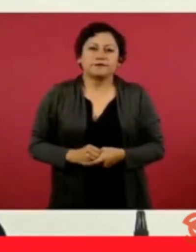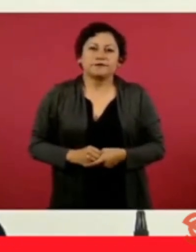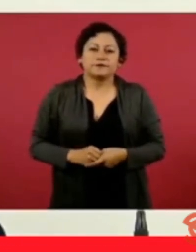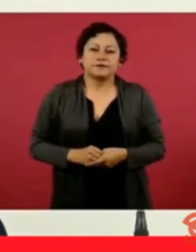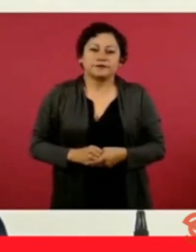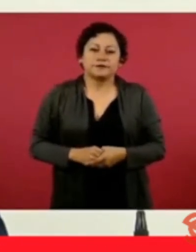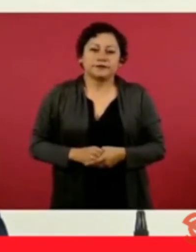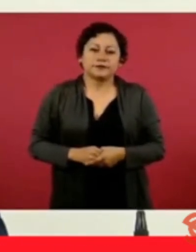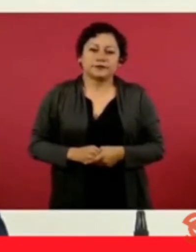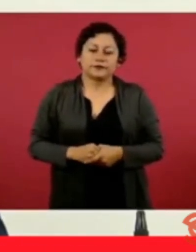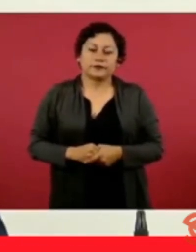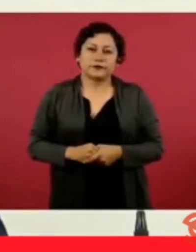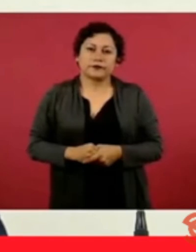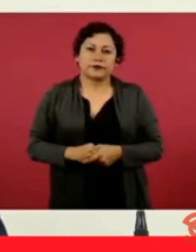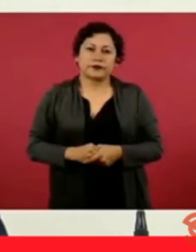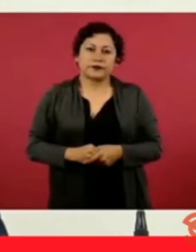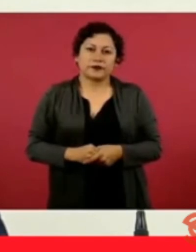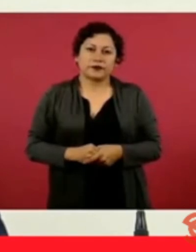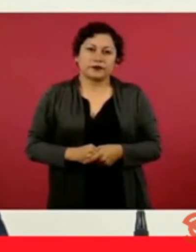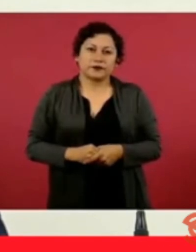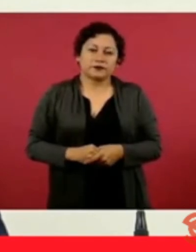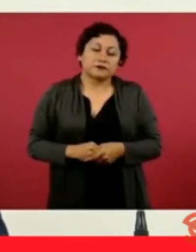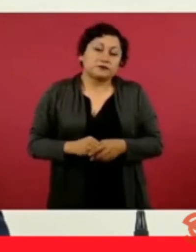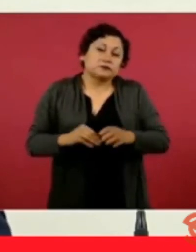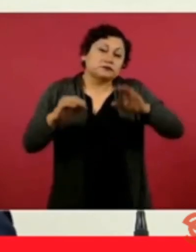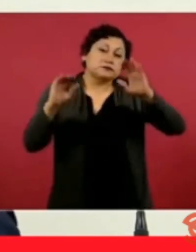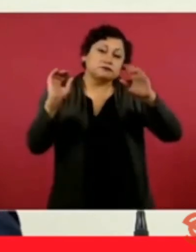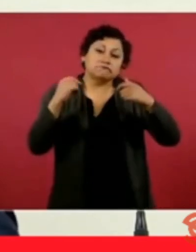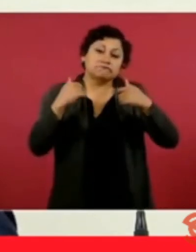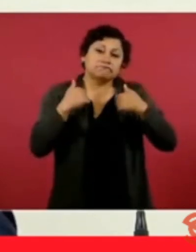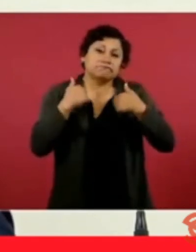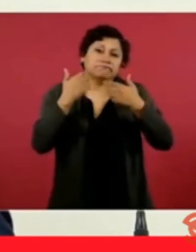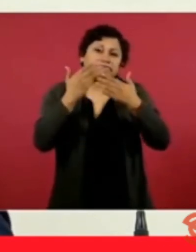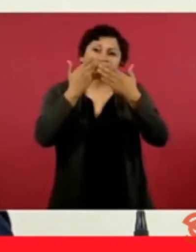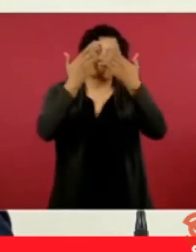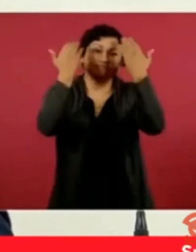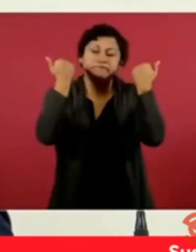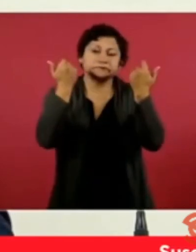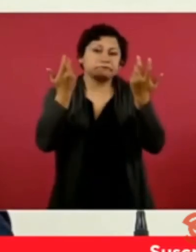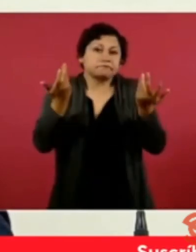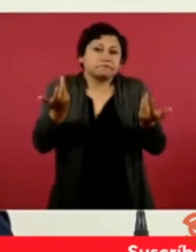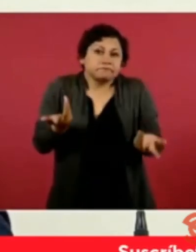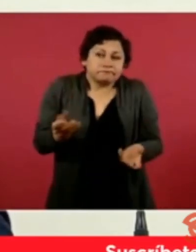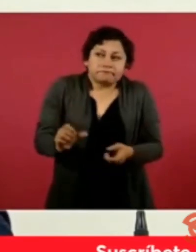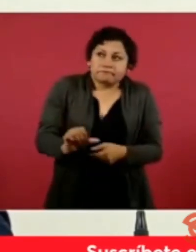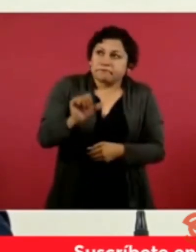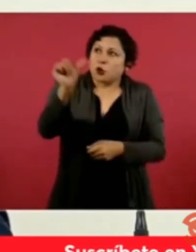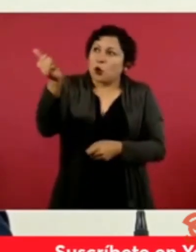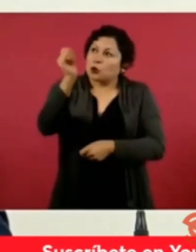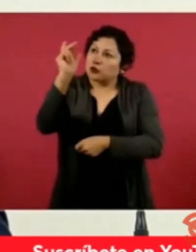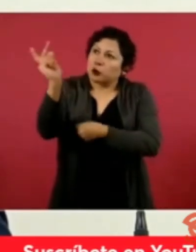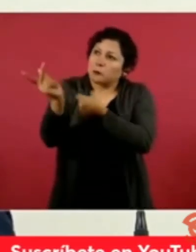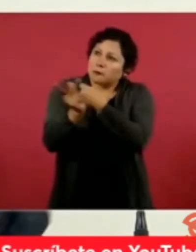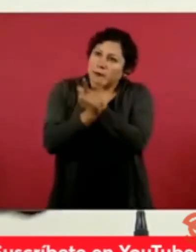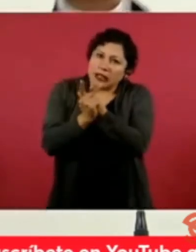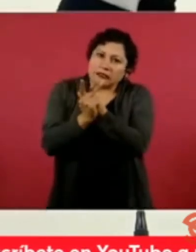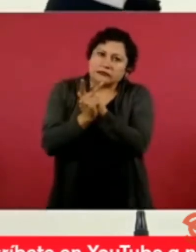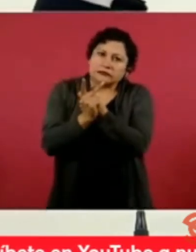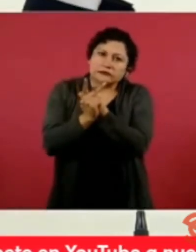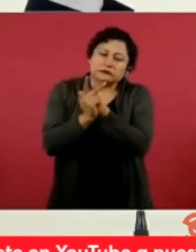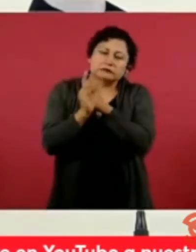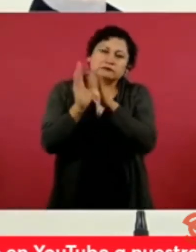No sé, en algún país han de haber creado los robocots.